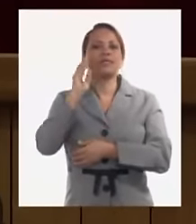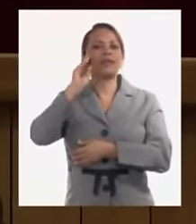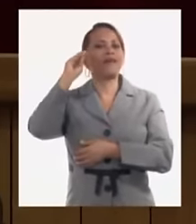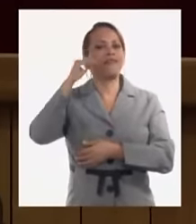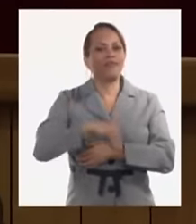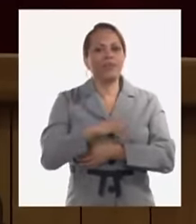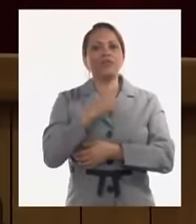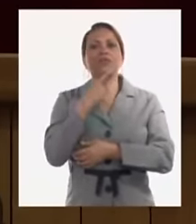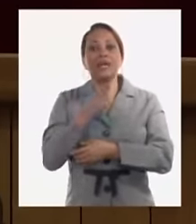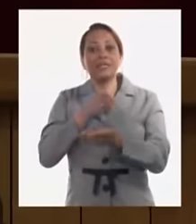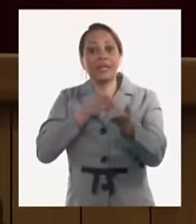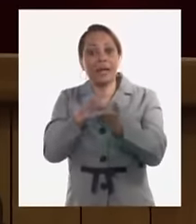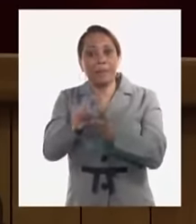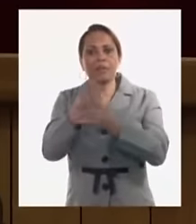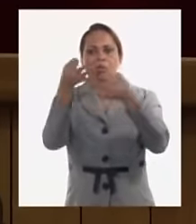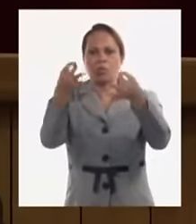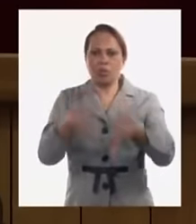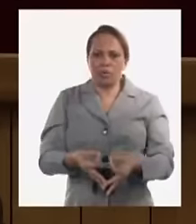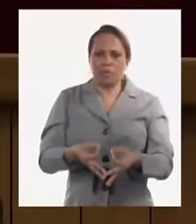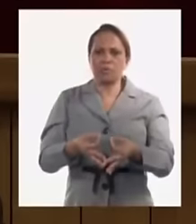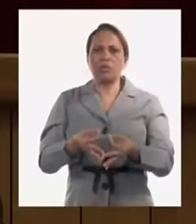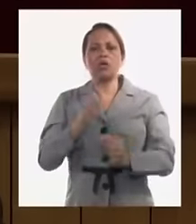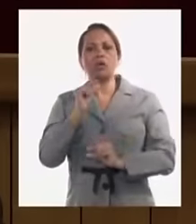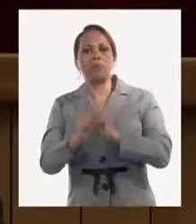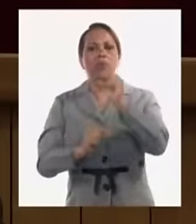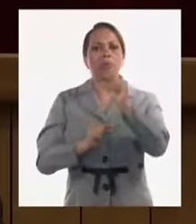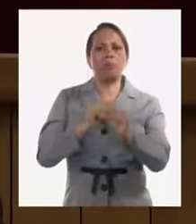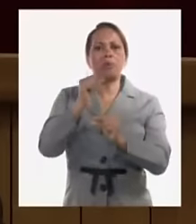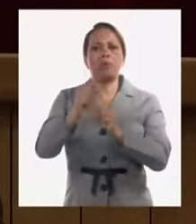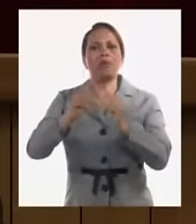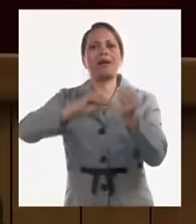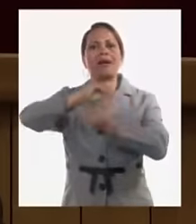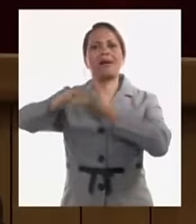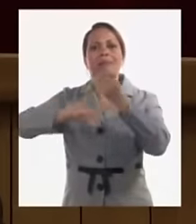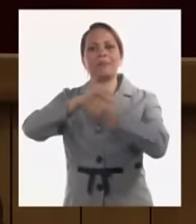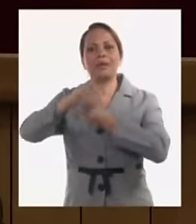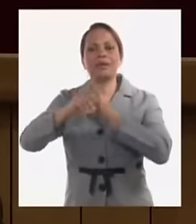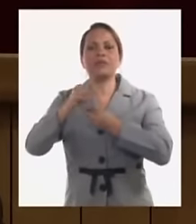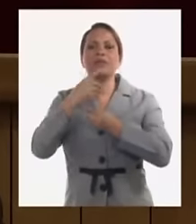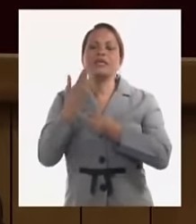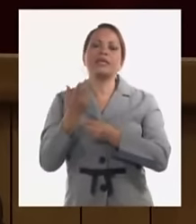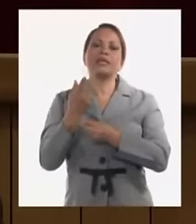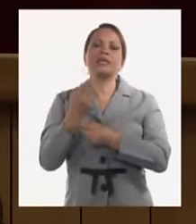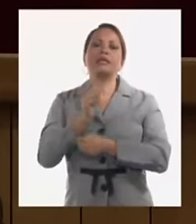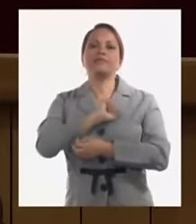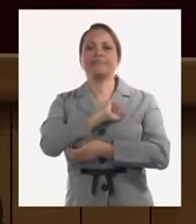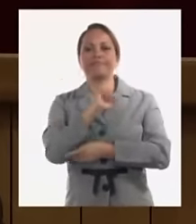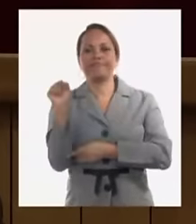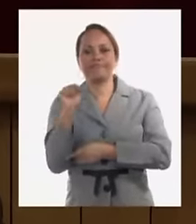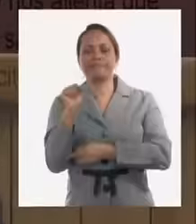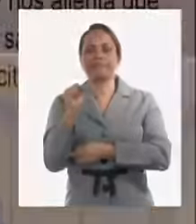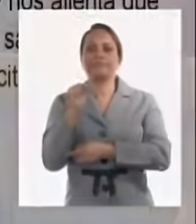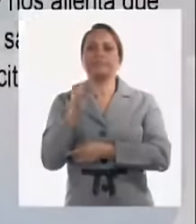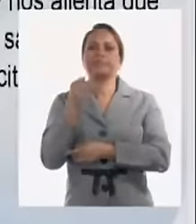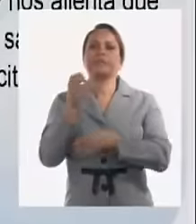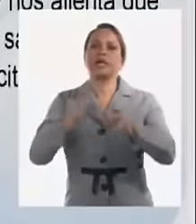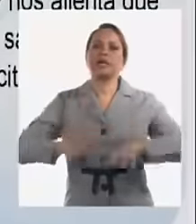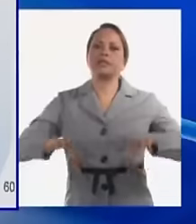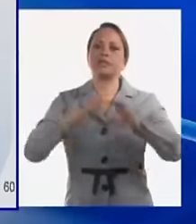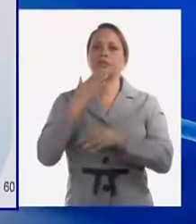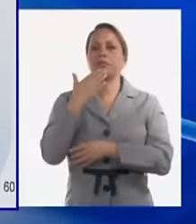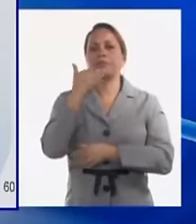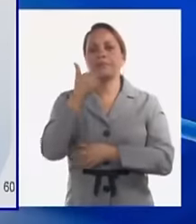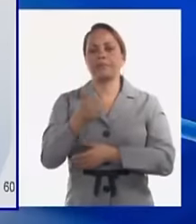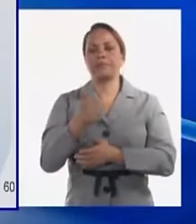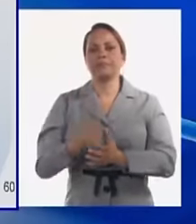de que es el camino correcto para ir transitando y salir de esta situación y mejorar la situación actual